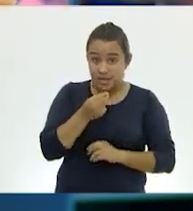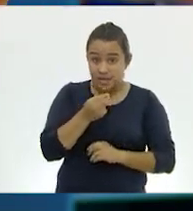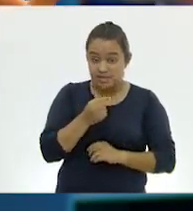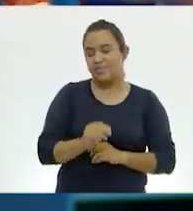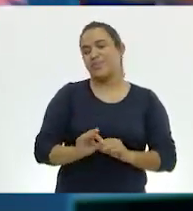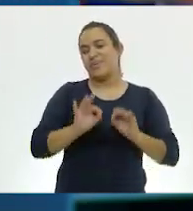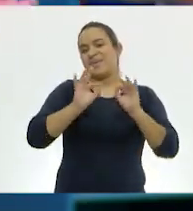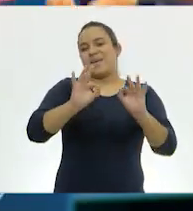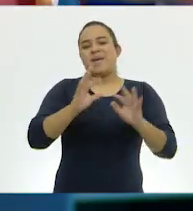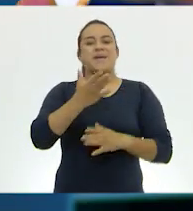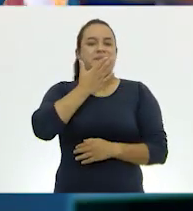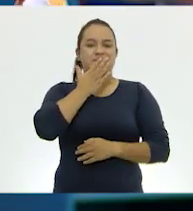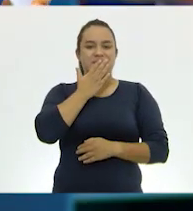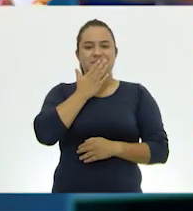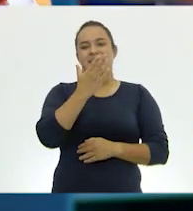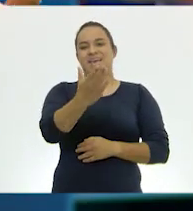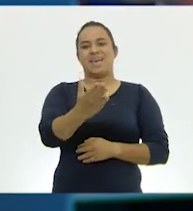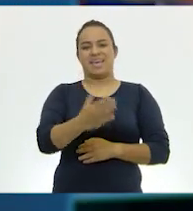¡Muy bien!